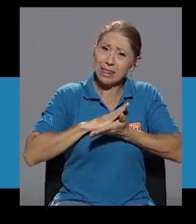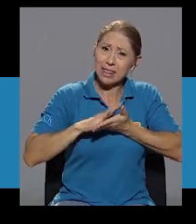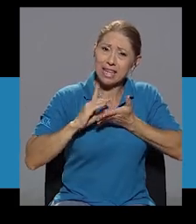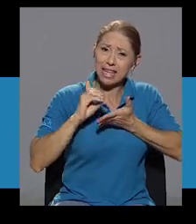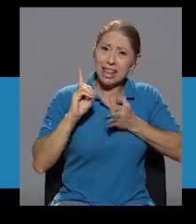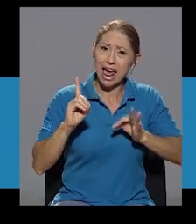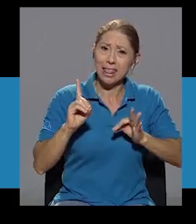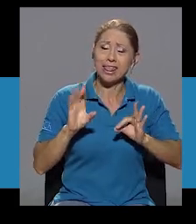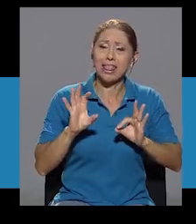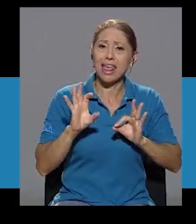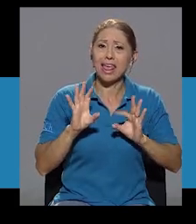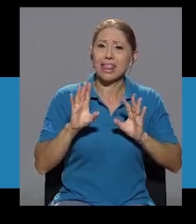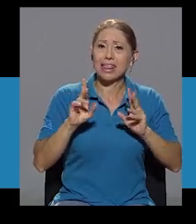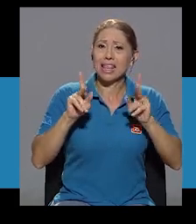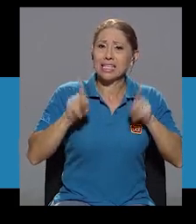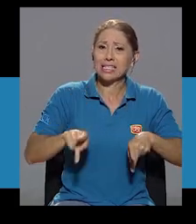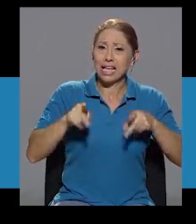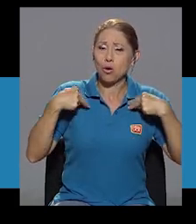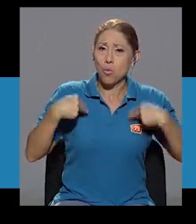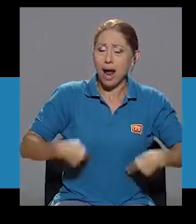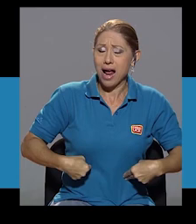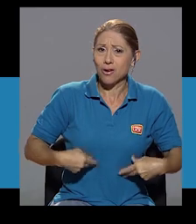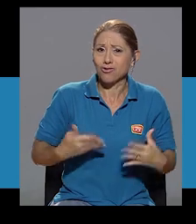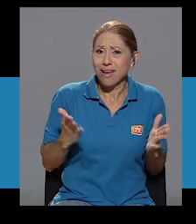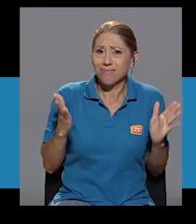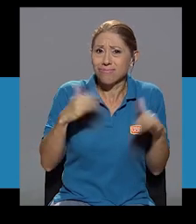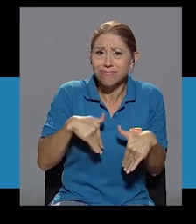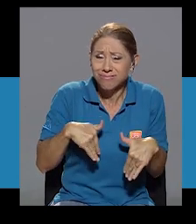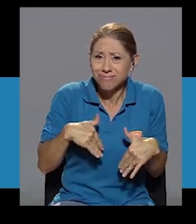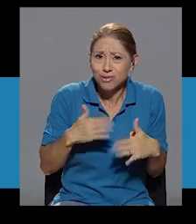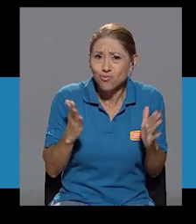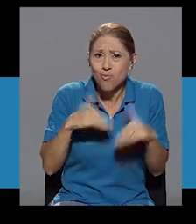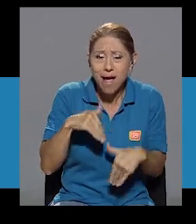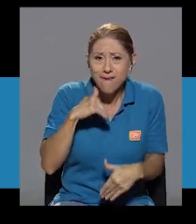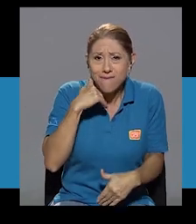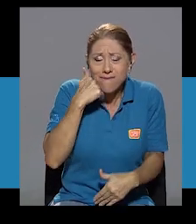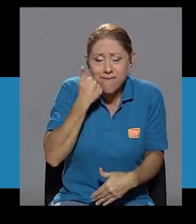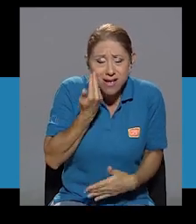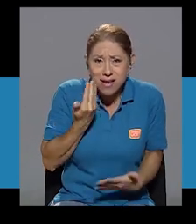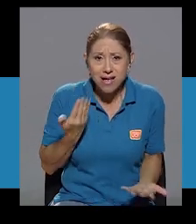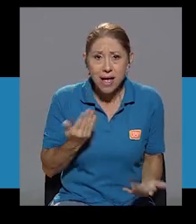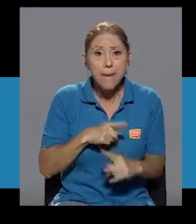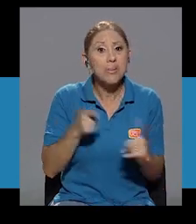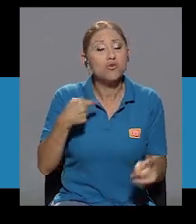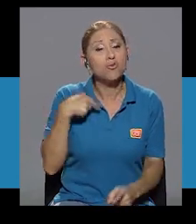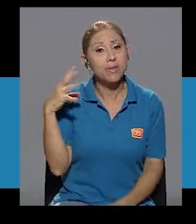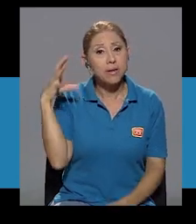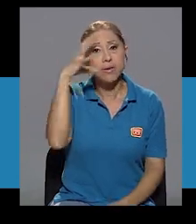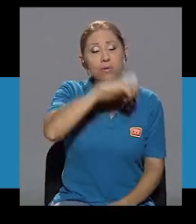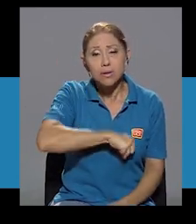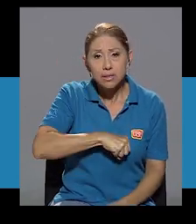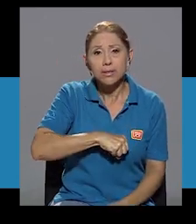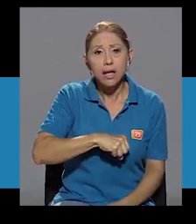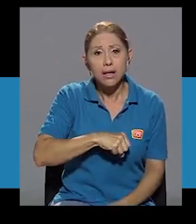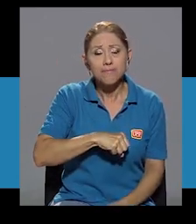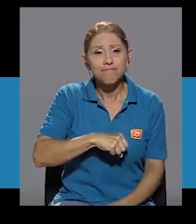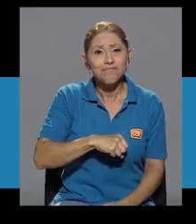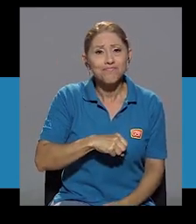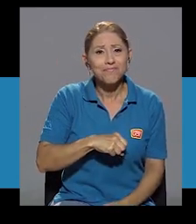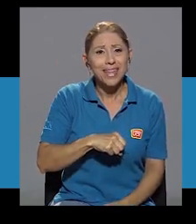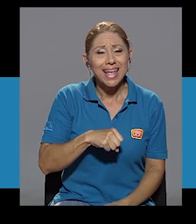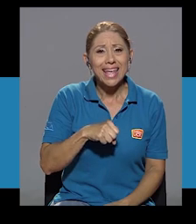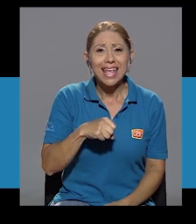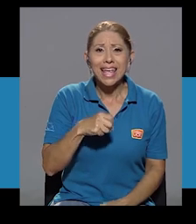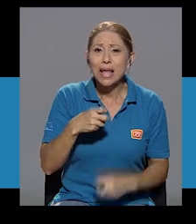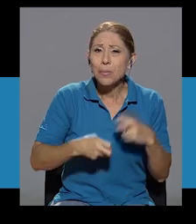Puede ser dignidad, la vergüenza, digámoslo así. Pero me di cuenta que no era